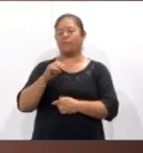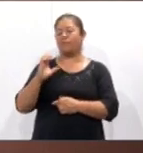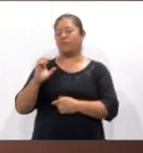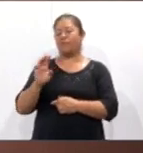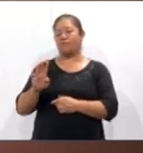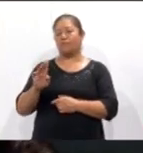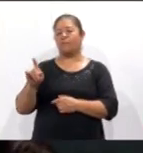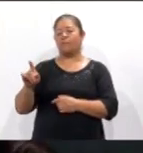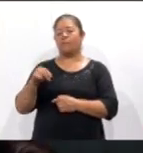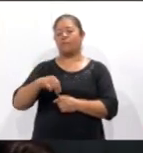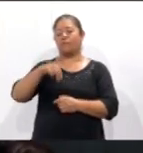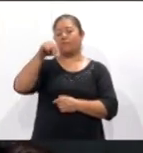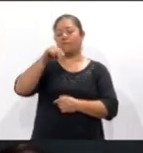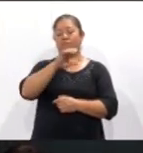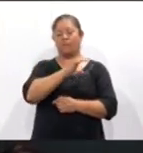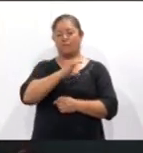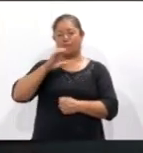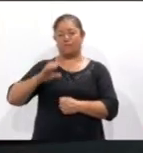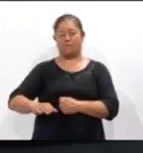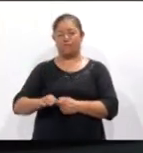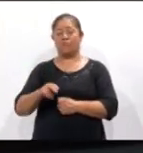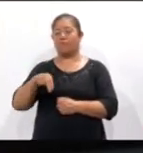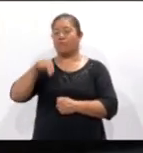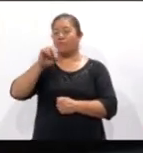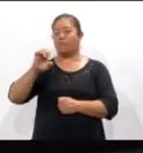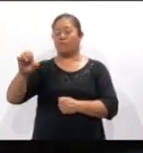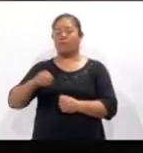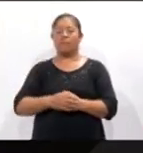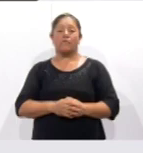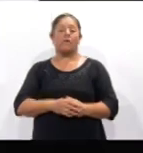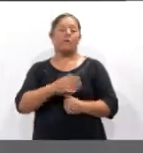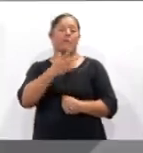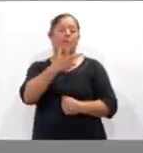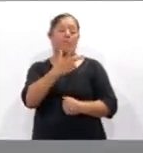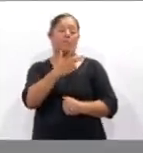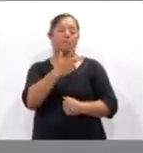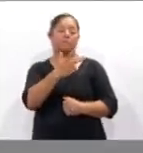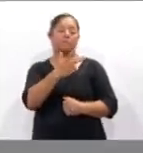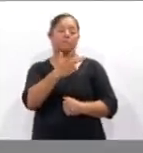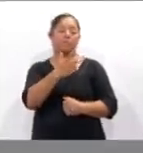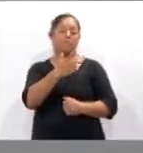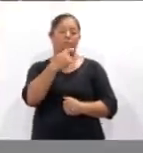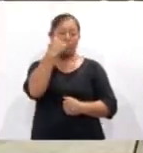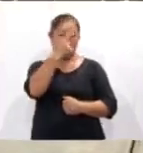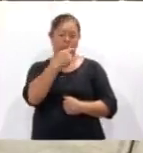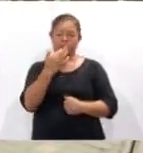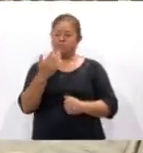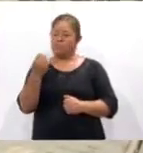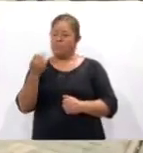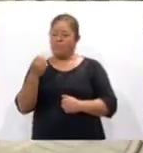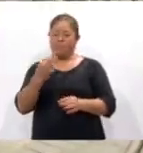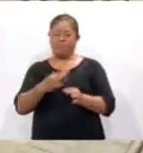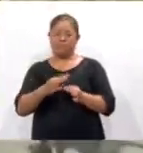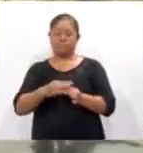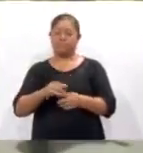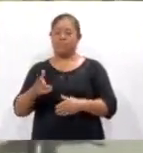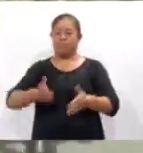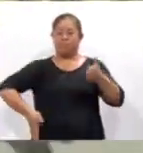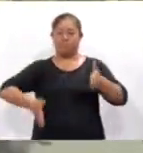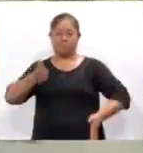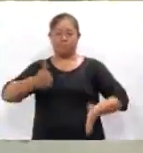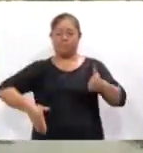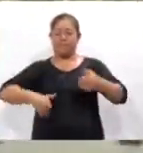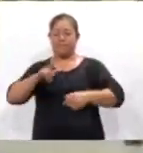el noroeste de China, a las 20 horas 59 locales. Desfile en Lisboa por el 50